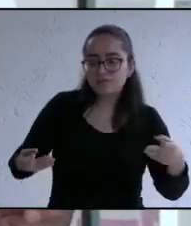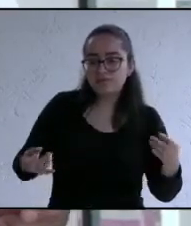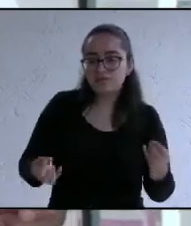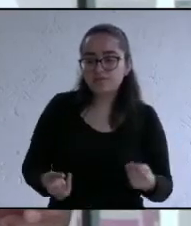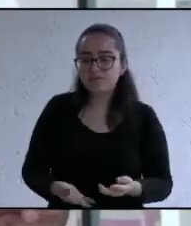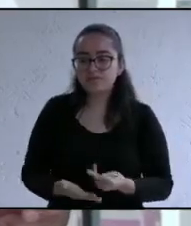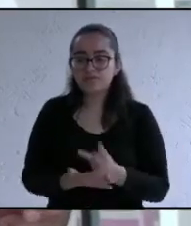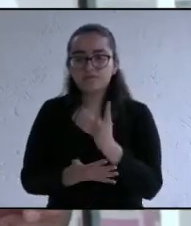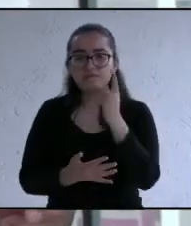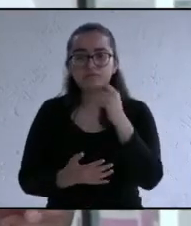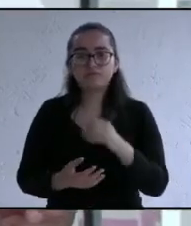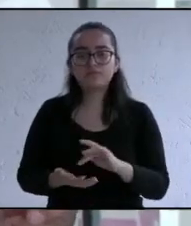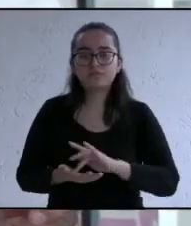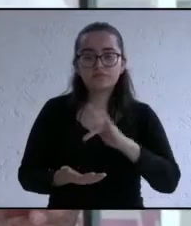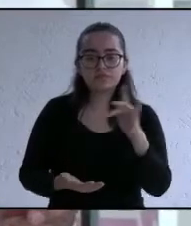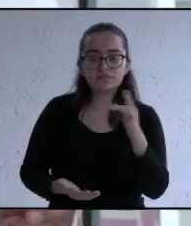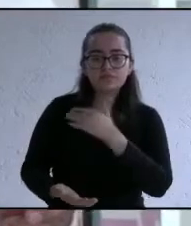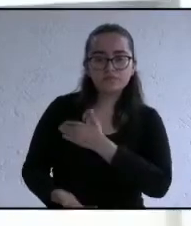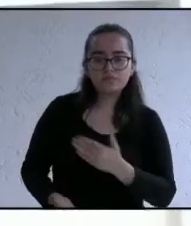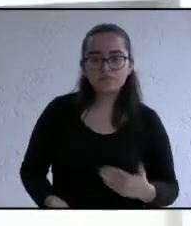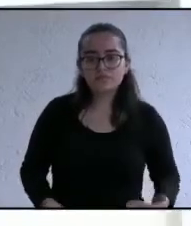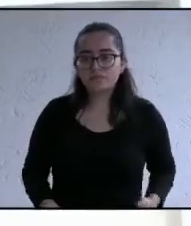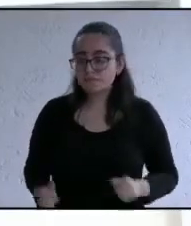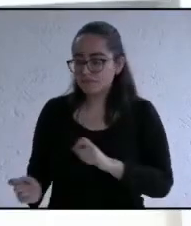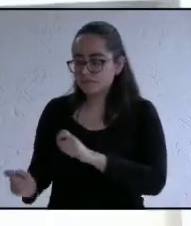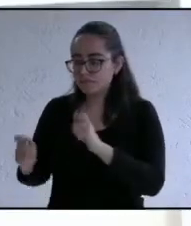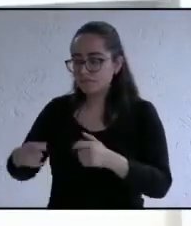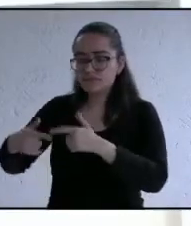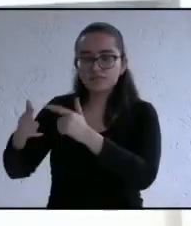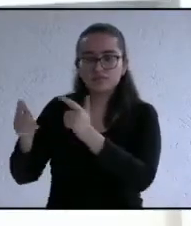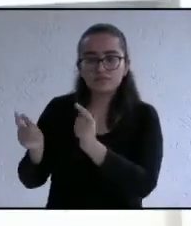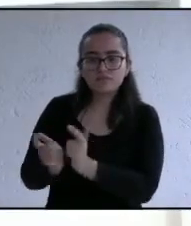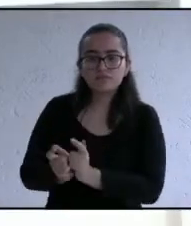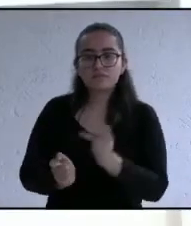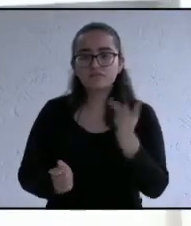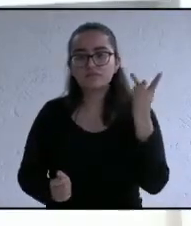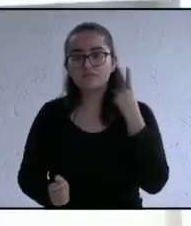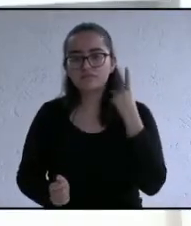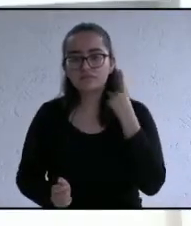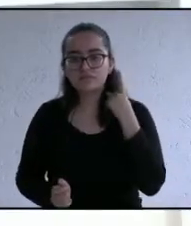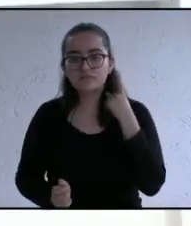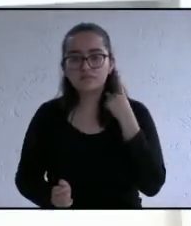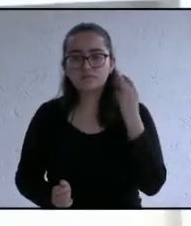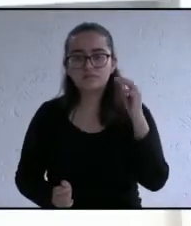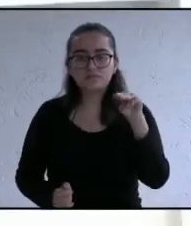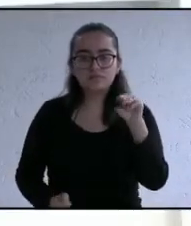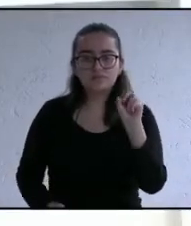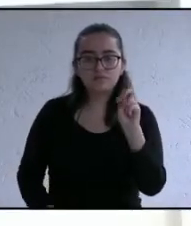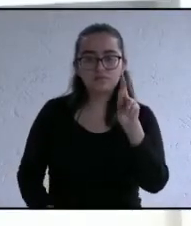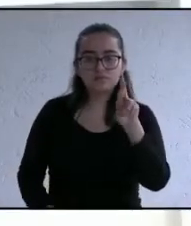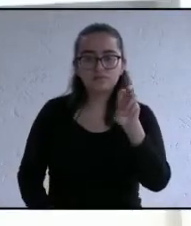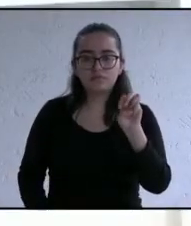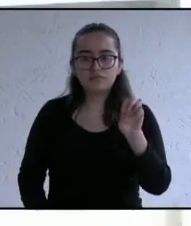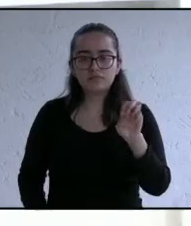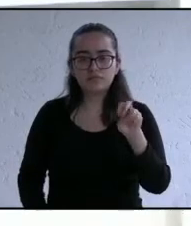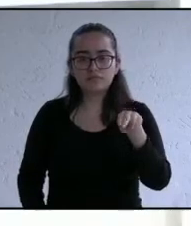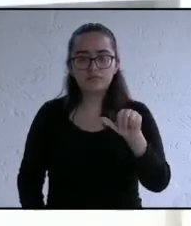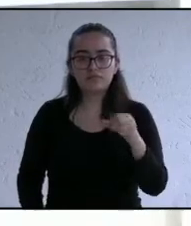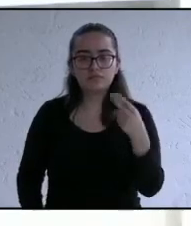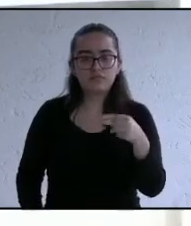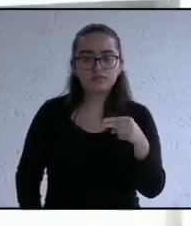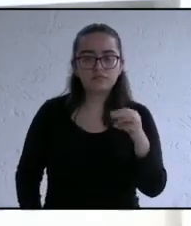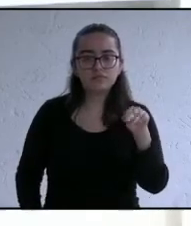gracias candidato continuamos con la candidata de morena María Esther López